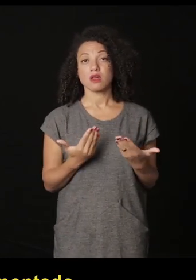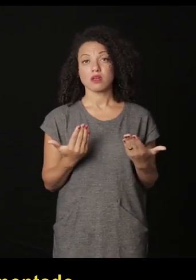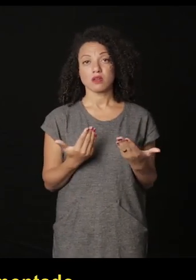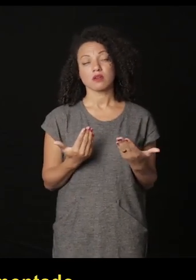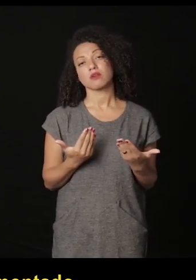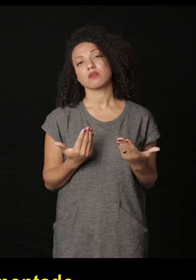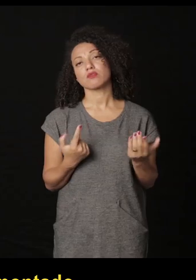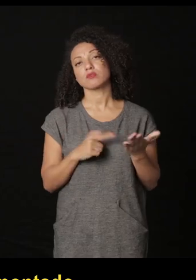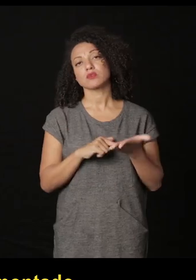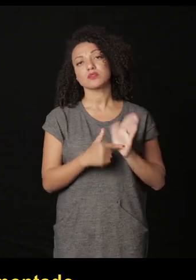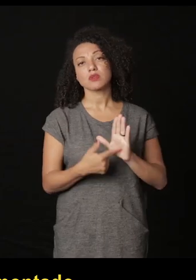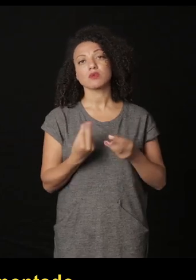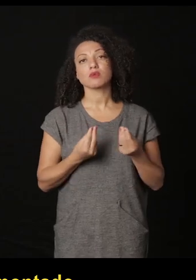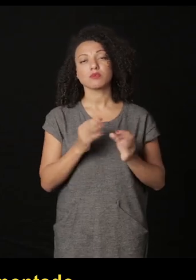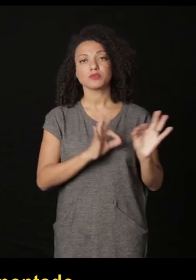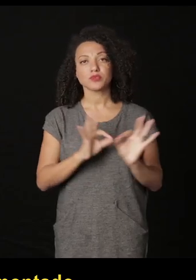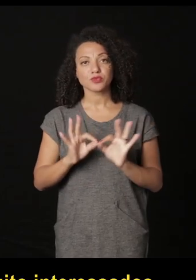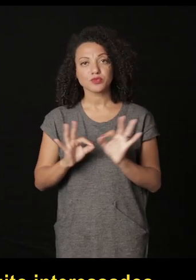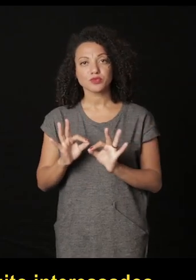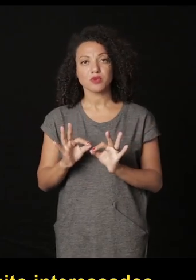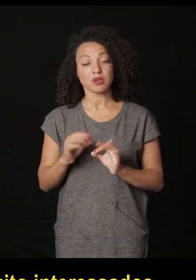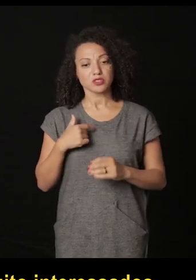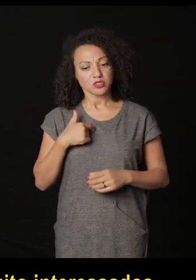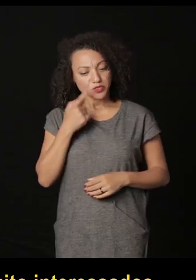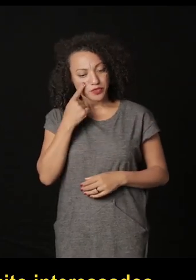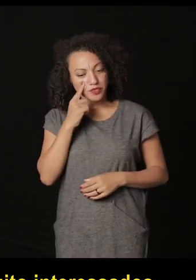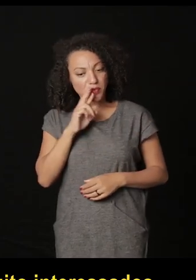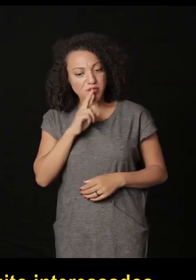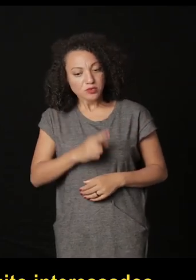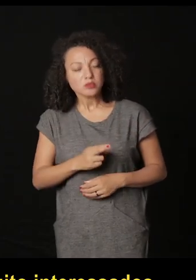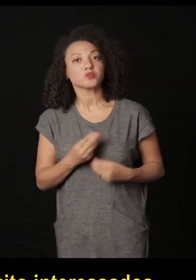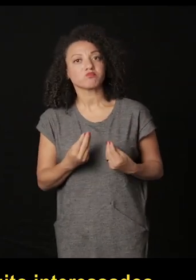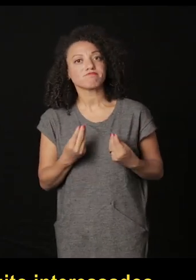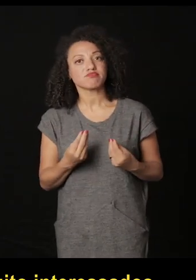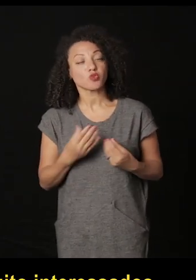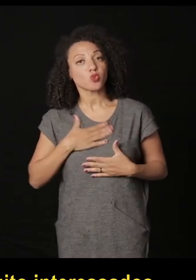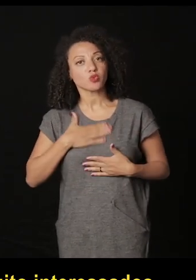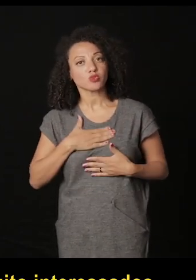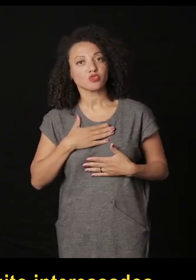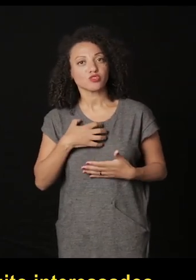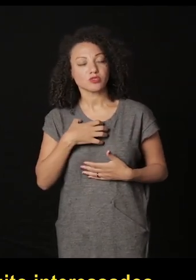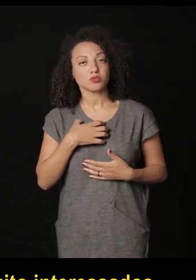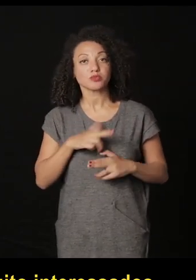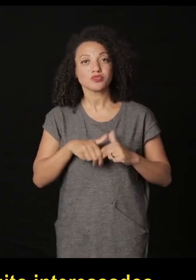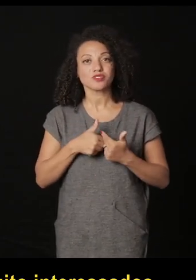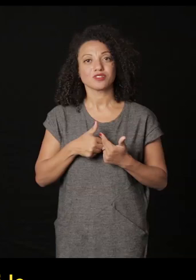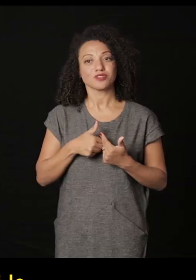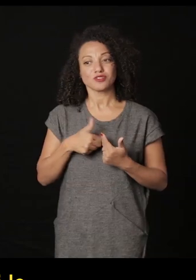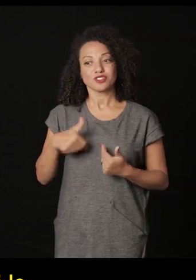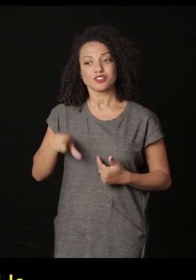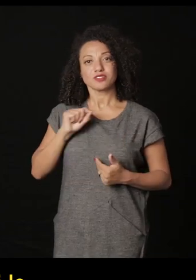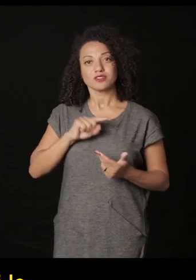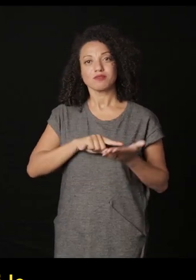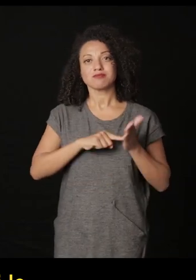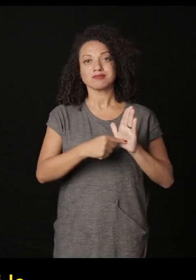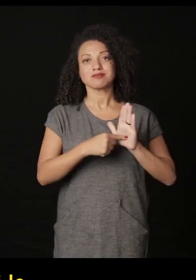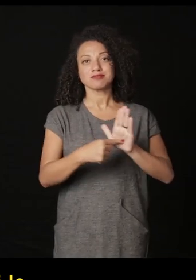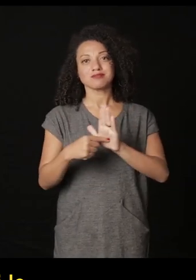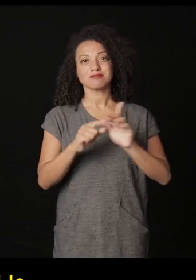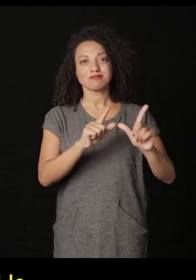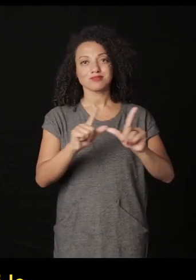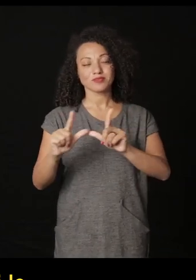ahora esto es como se montó cuando vimos el resultado nos interesó bastante como había quedado entonces decidimos